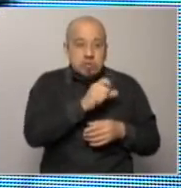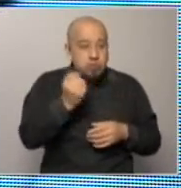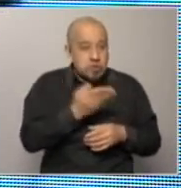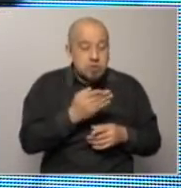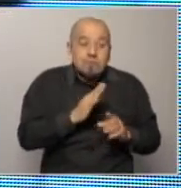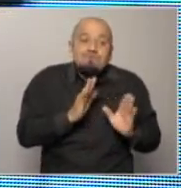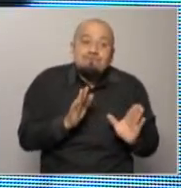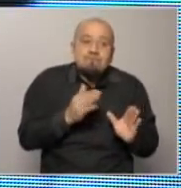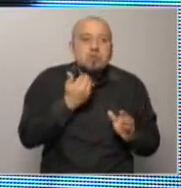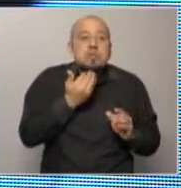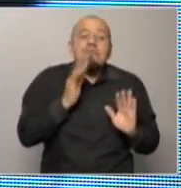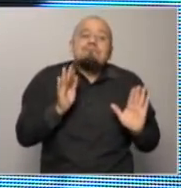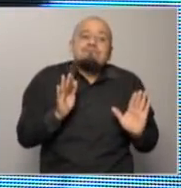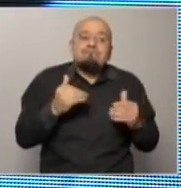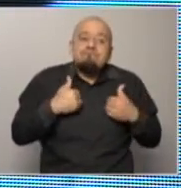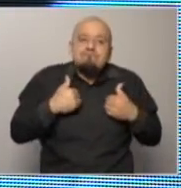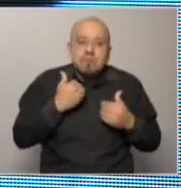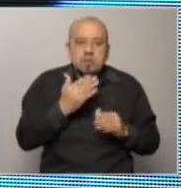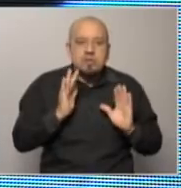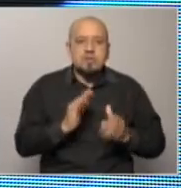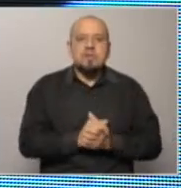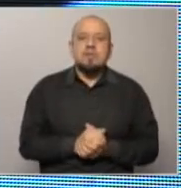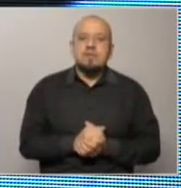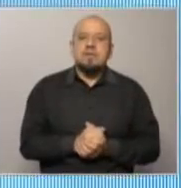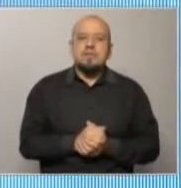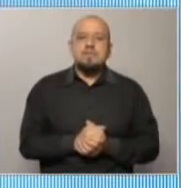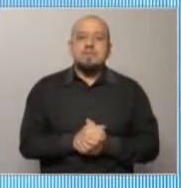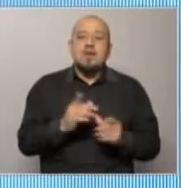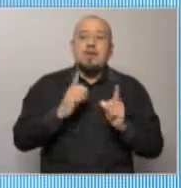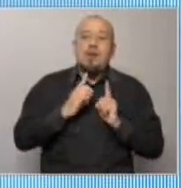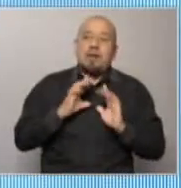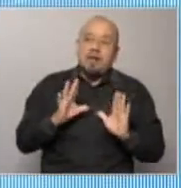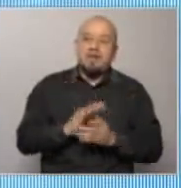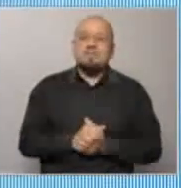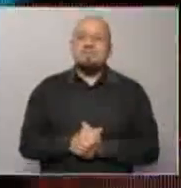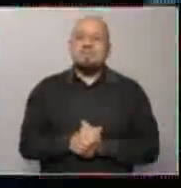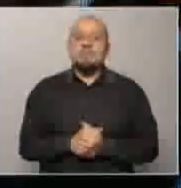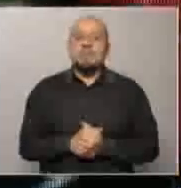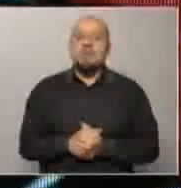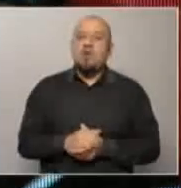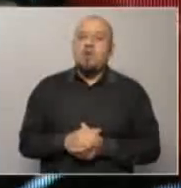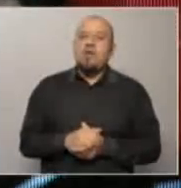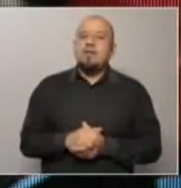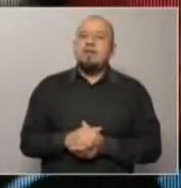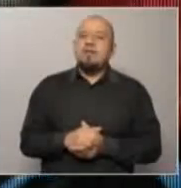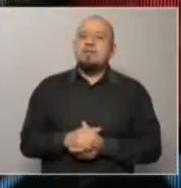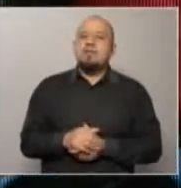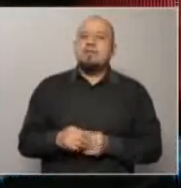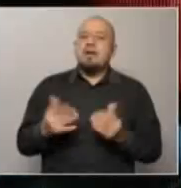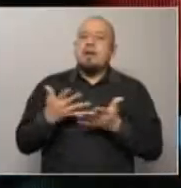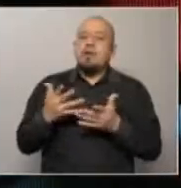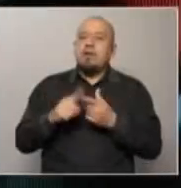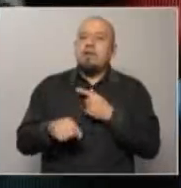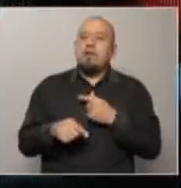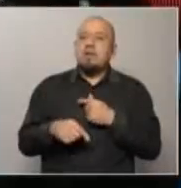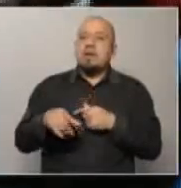la reactivación. Pero eso, bueno... Esperá la segunda mesa. Vamos a preguntar. Vamos a recibir en unos minutos